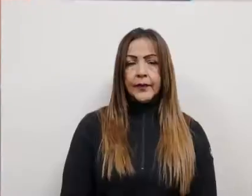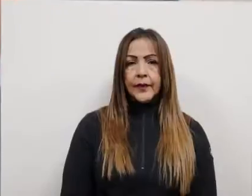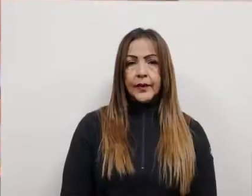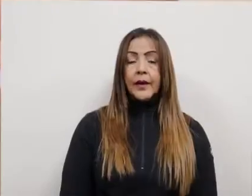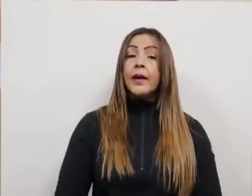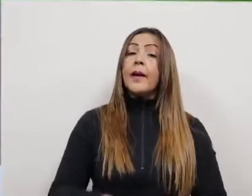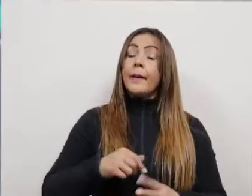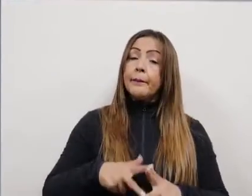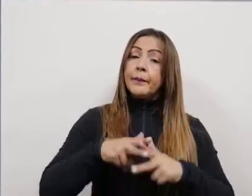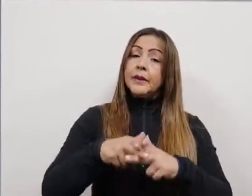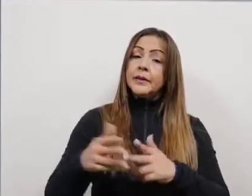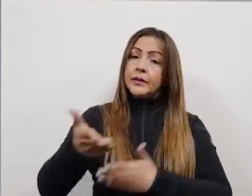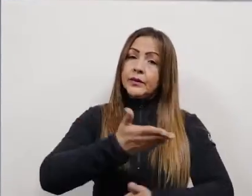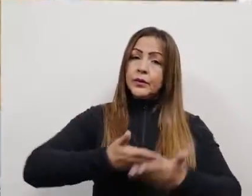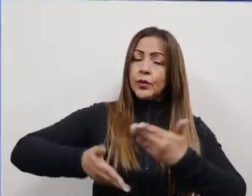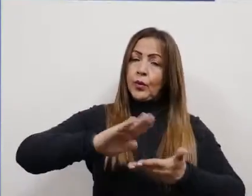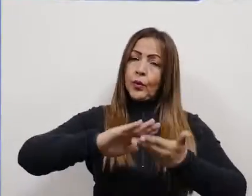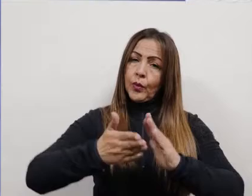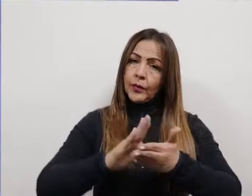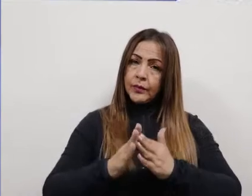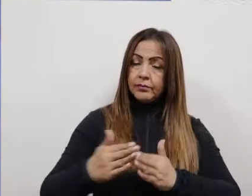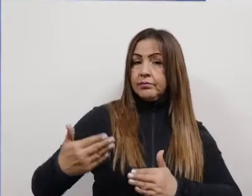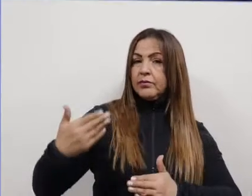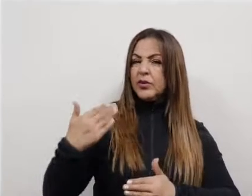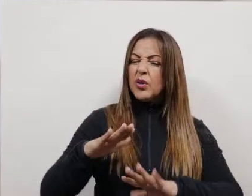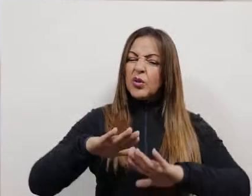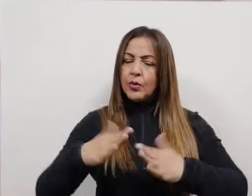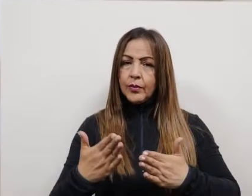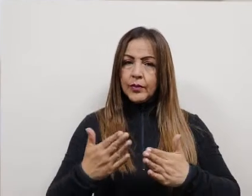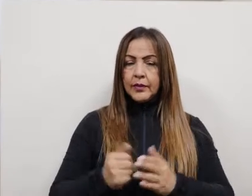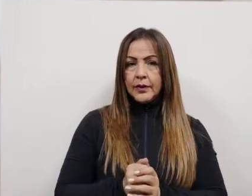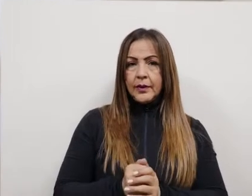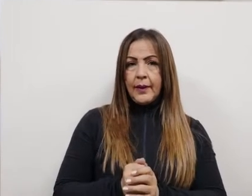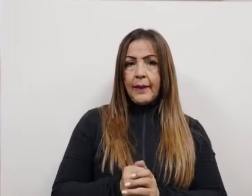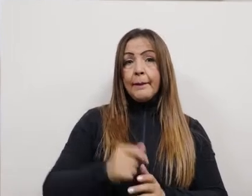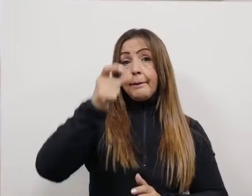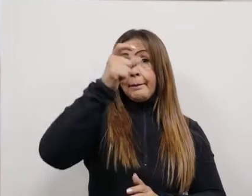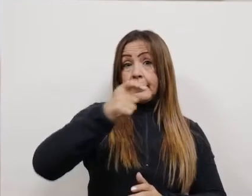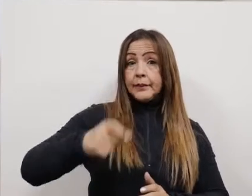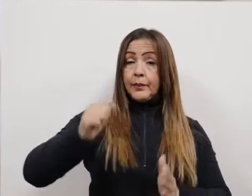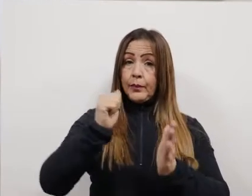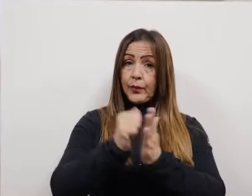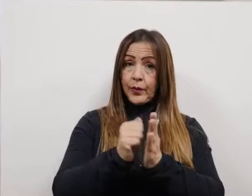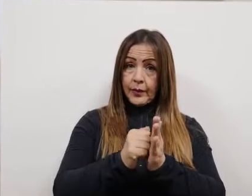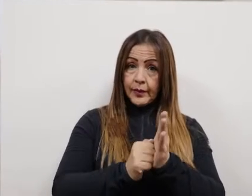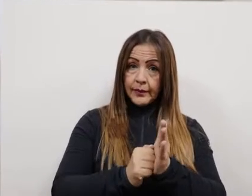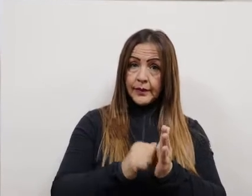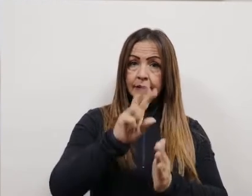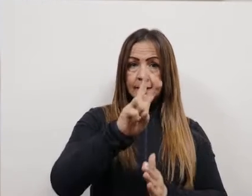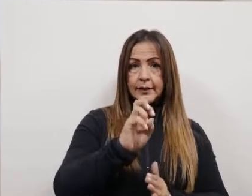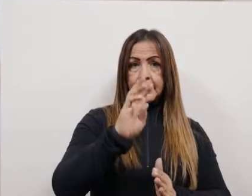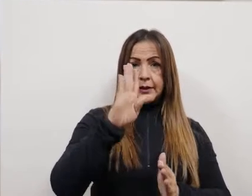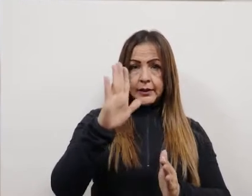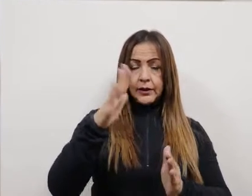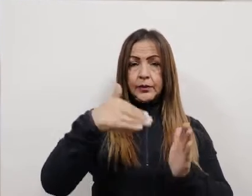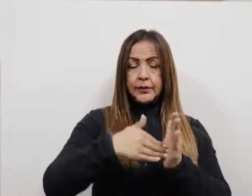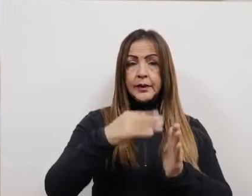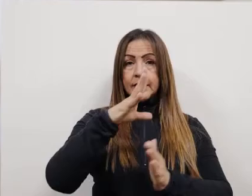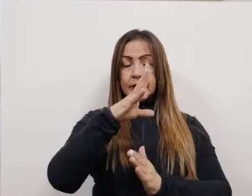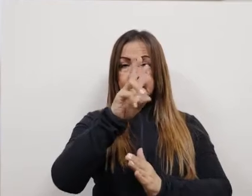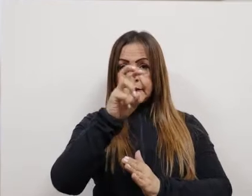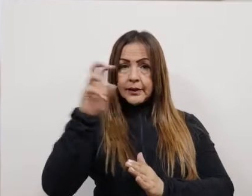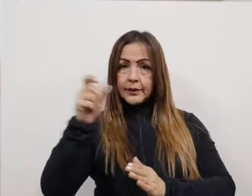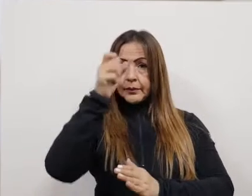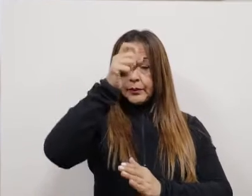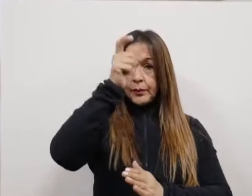Desde el área de prestación de servicios, la comunidad se ha visto beneficiada de la siguiente manera. Pacientes programados, 75.700